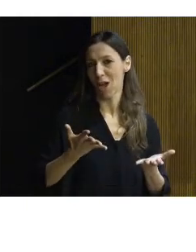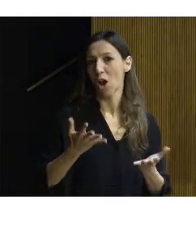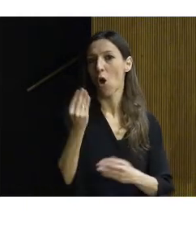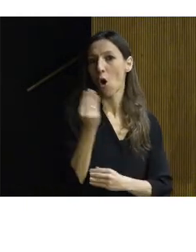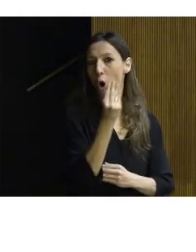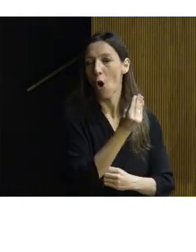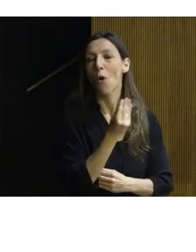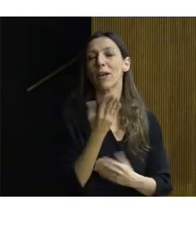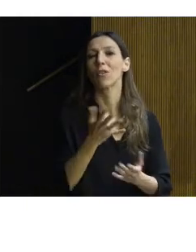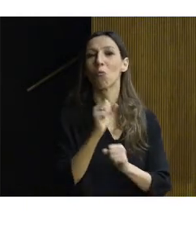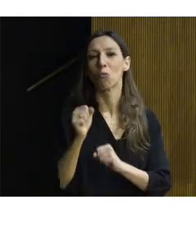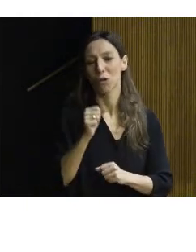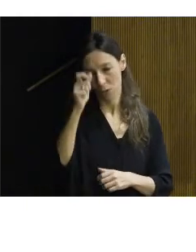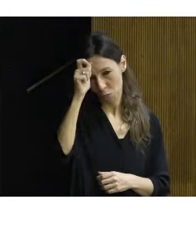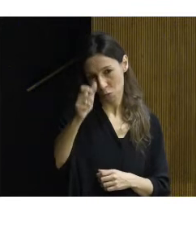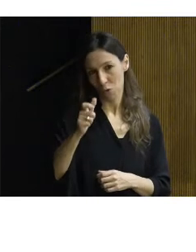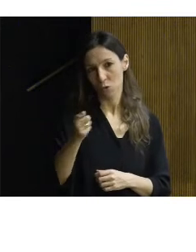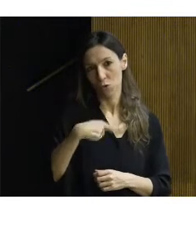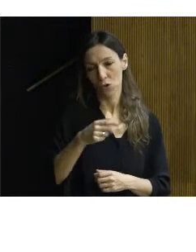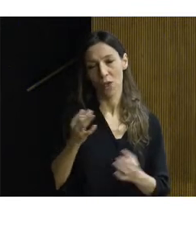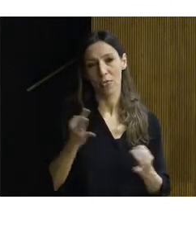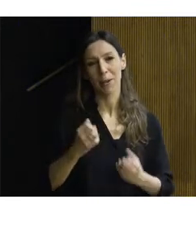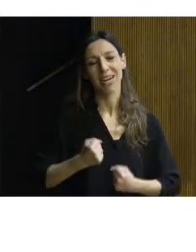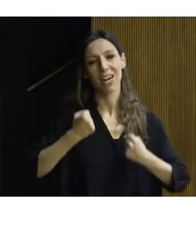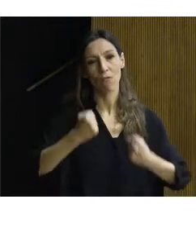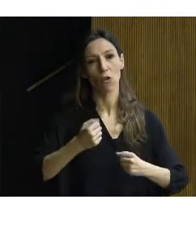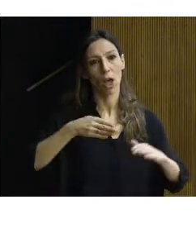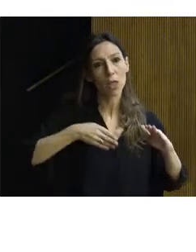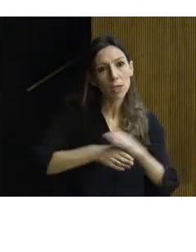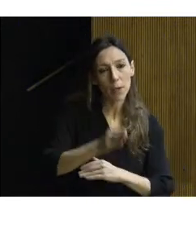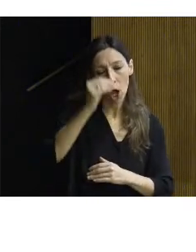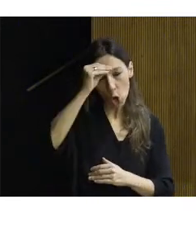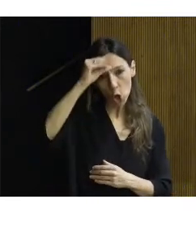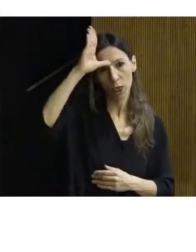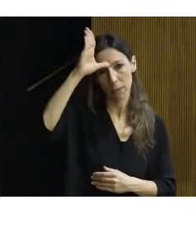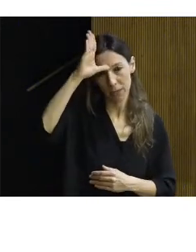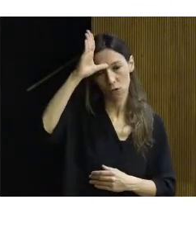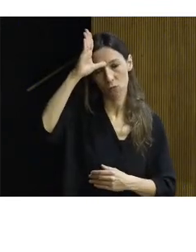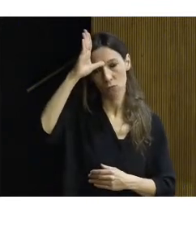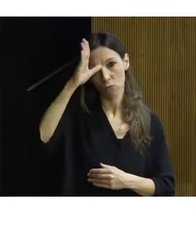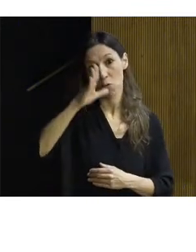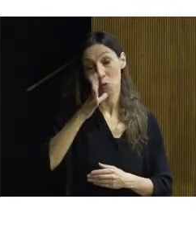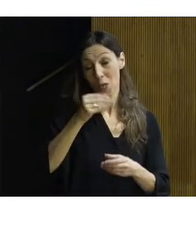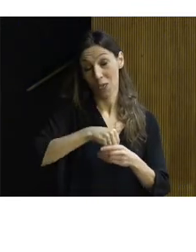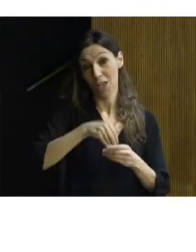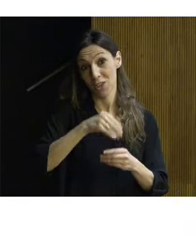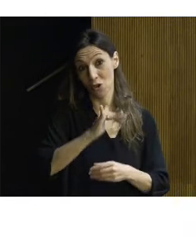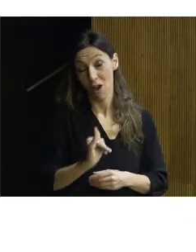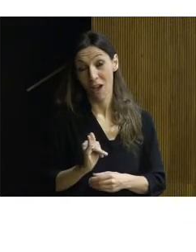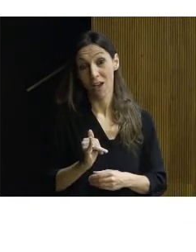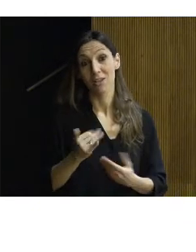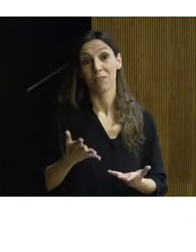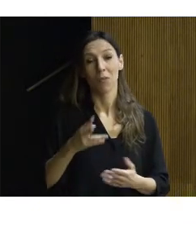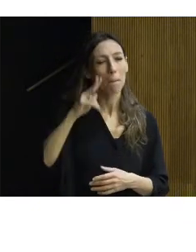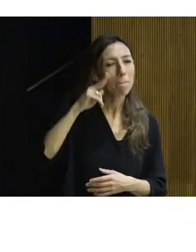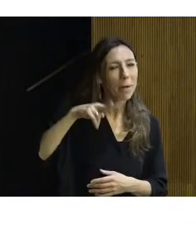como dice nuestra ley. Tenemos que reforzar la accesibilidad también al conocimiento y sabiduría que encierran, porque de nada sirve visitarlo todo